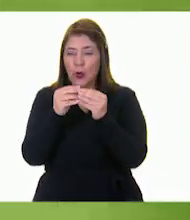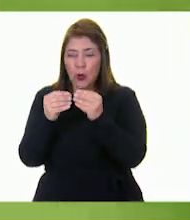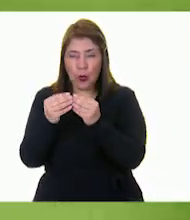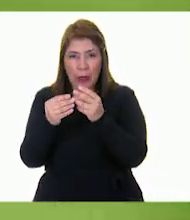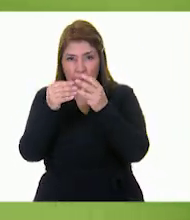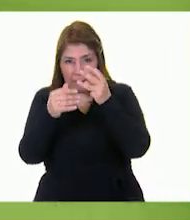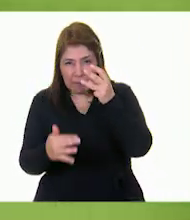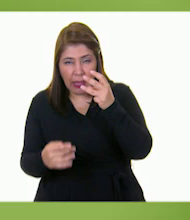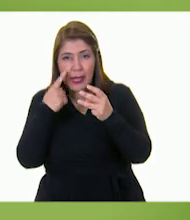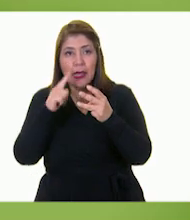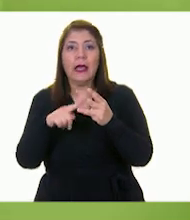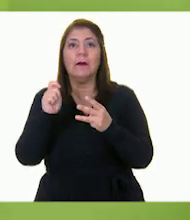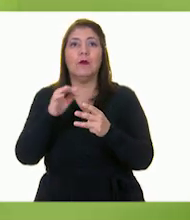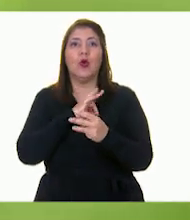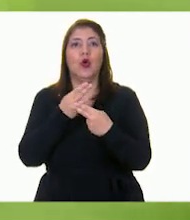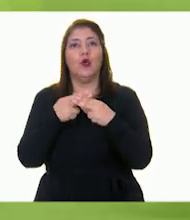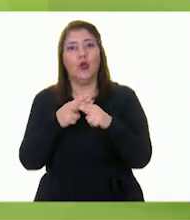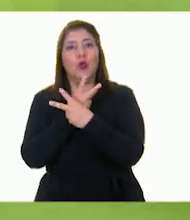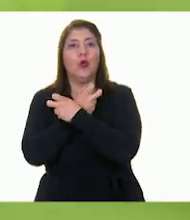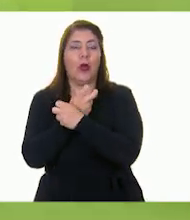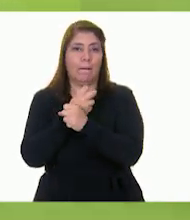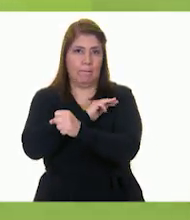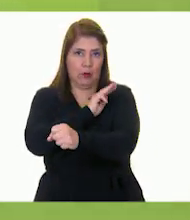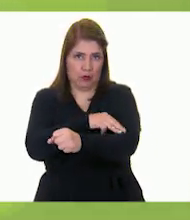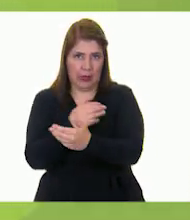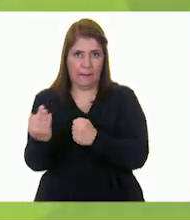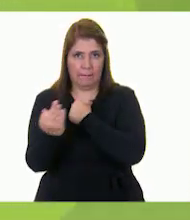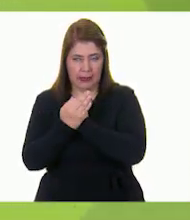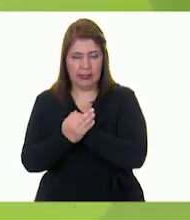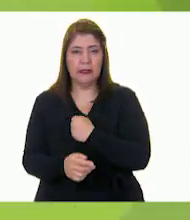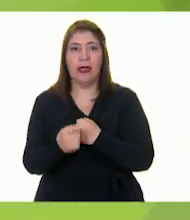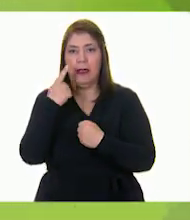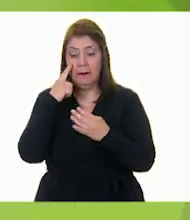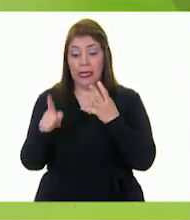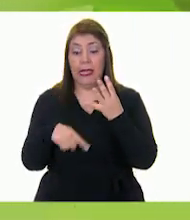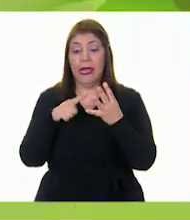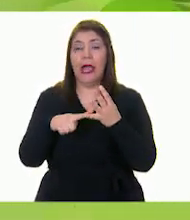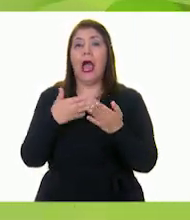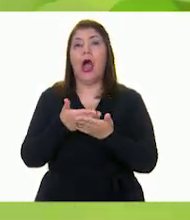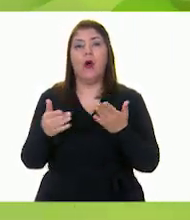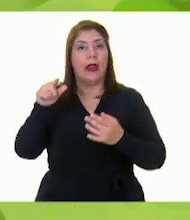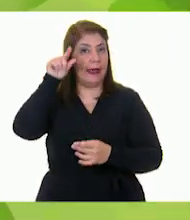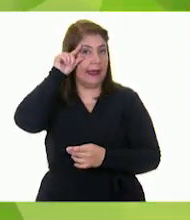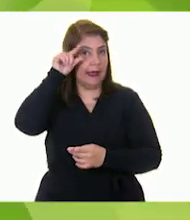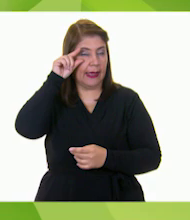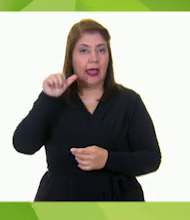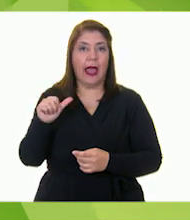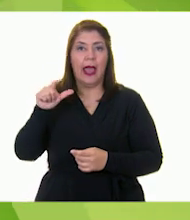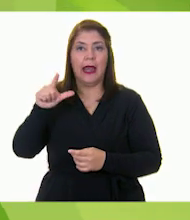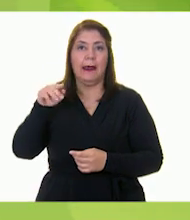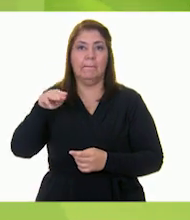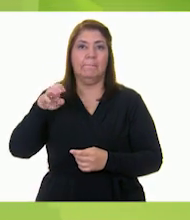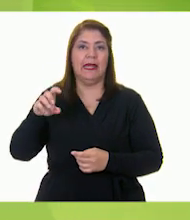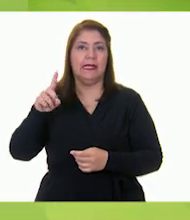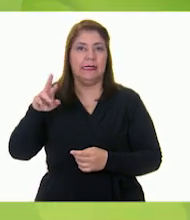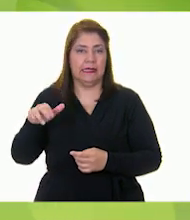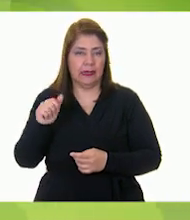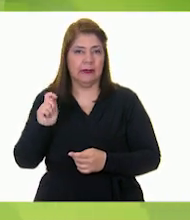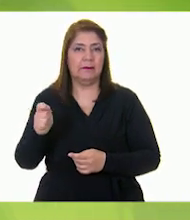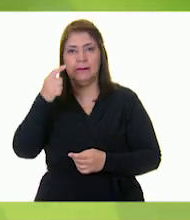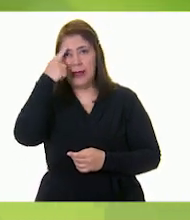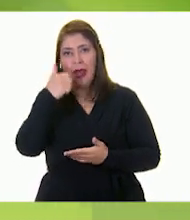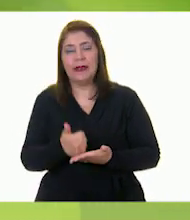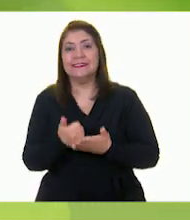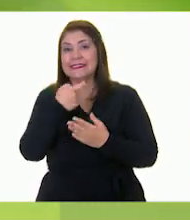huesos y músculos. Ahora vamos a poner las almendras. Las almendras nos ayudan para